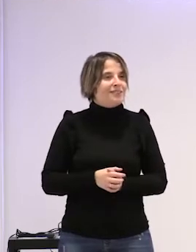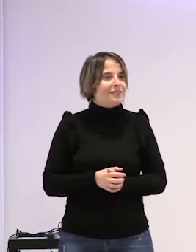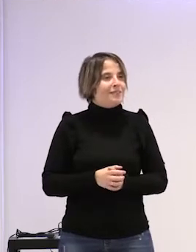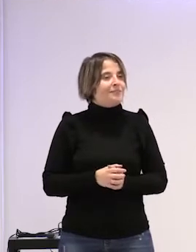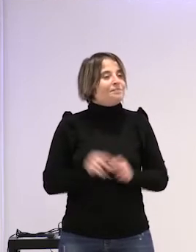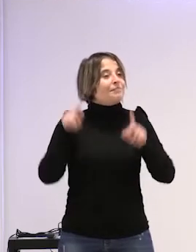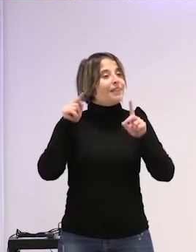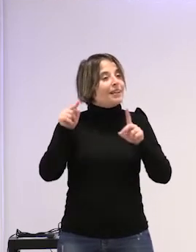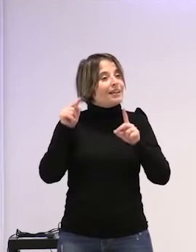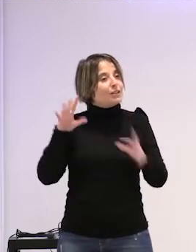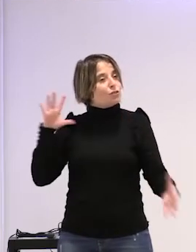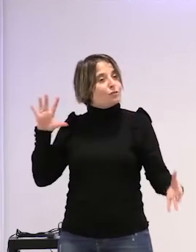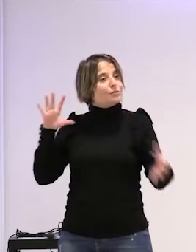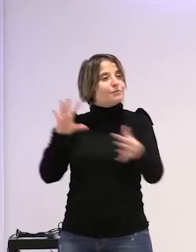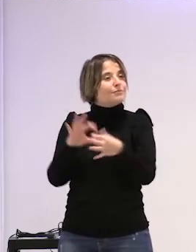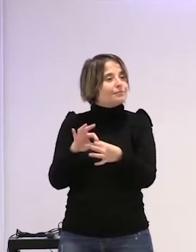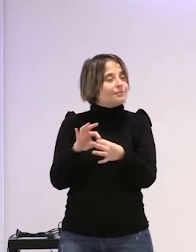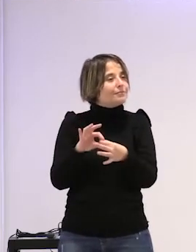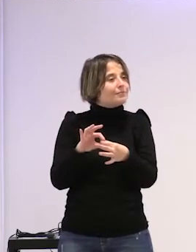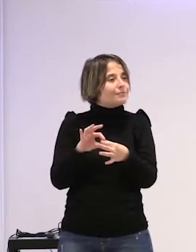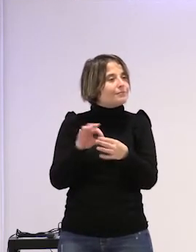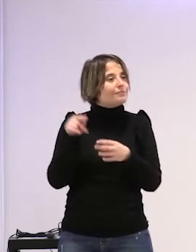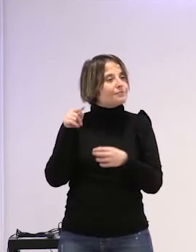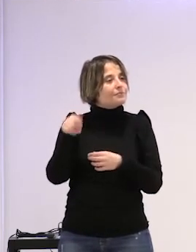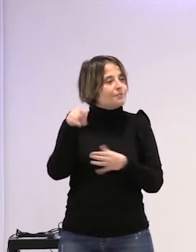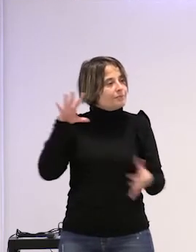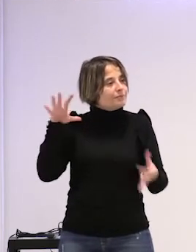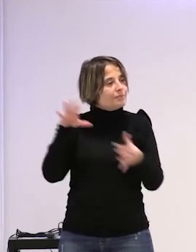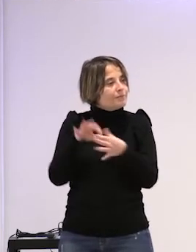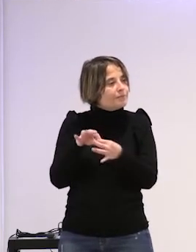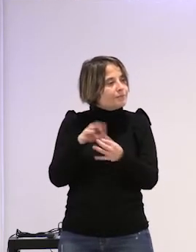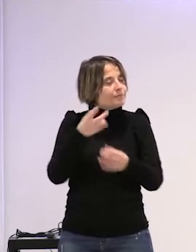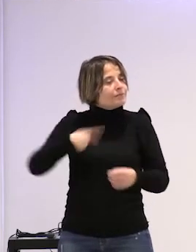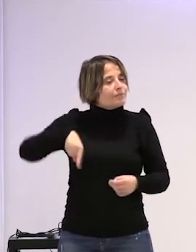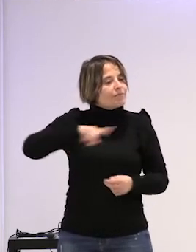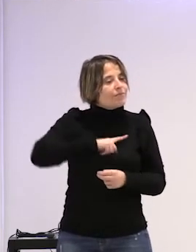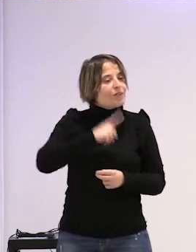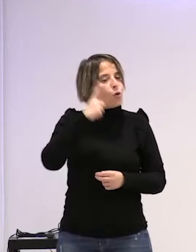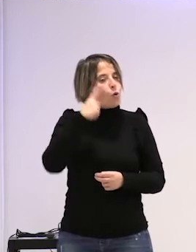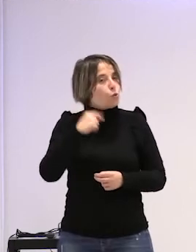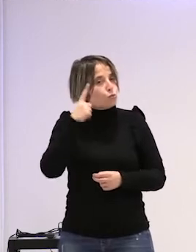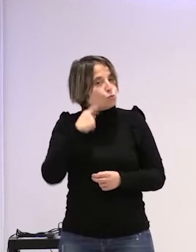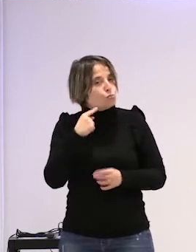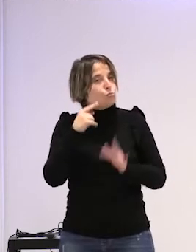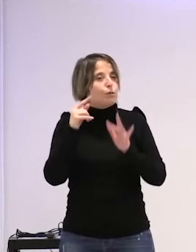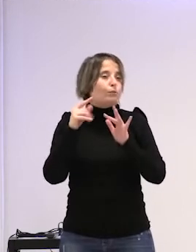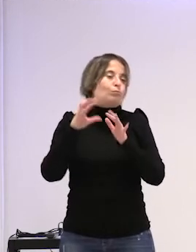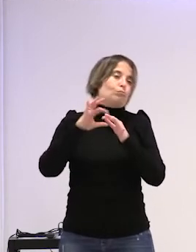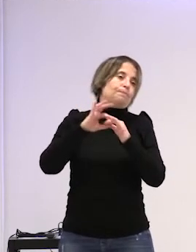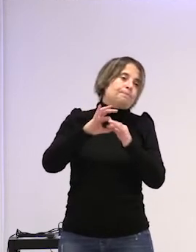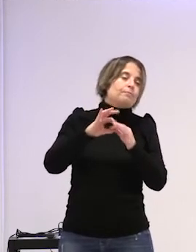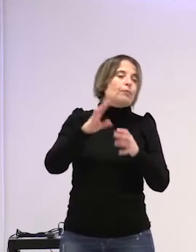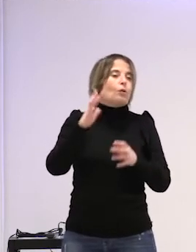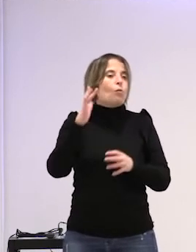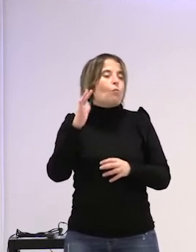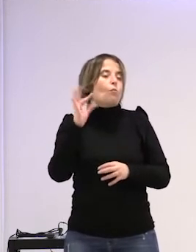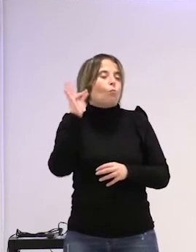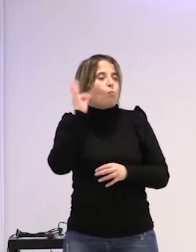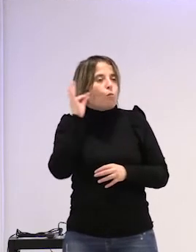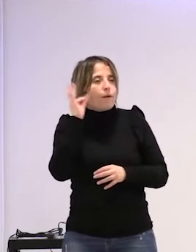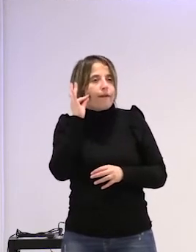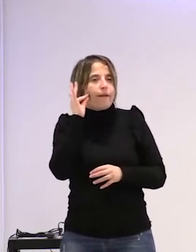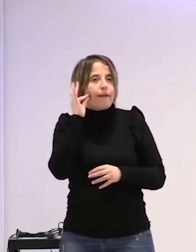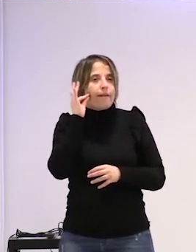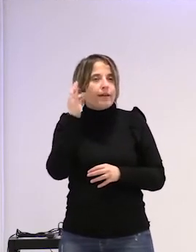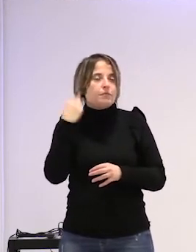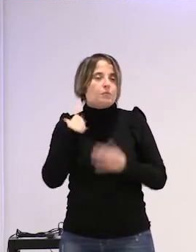tiene que ver un poco también porque estamos más acostumbradas entre mujeres a lidiar con la represión con la